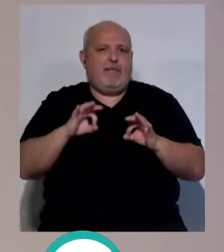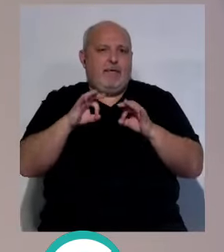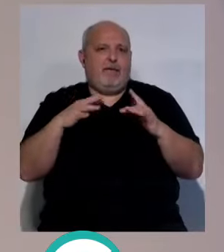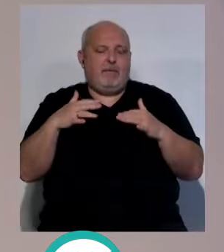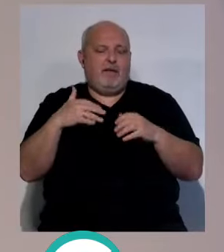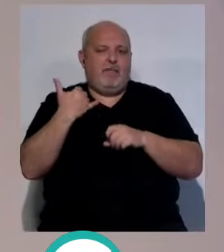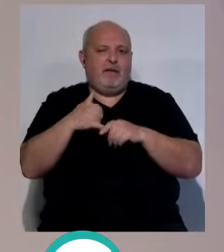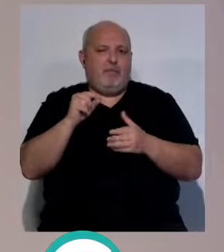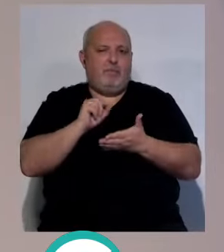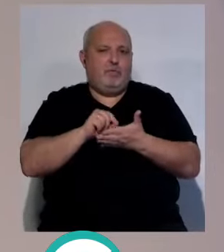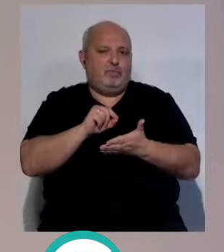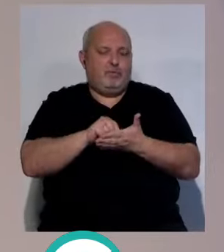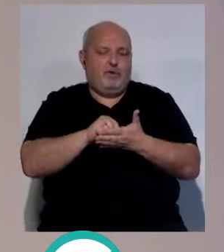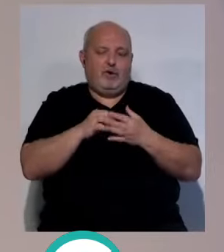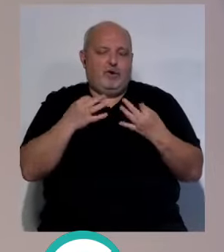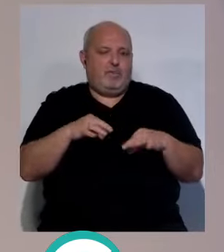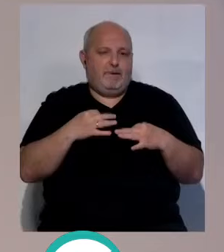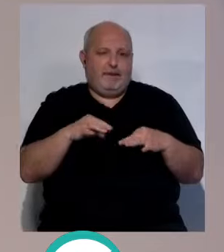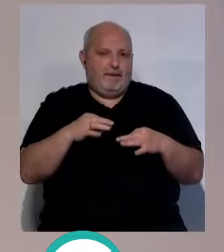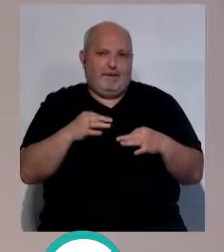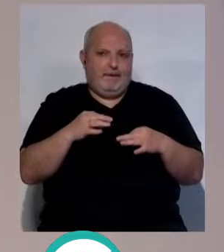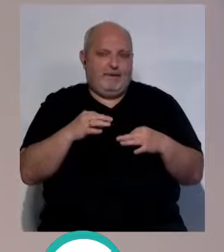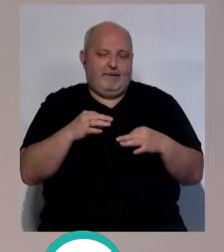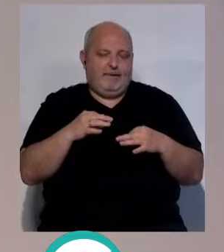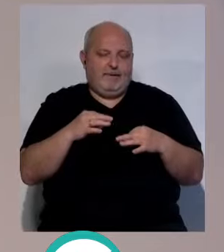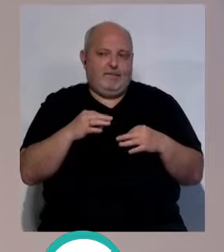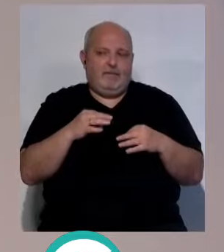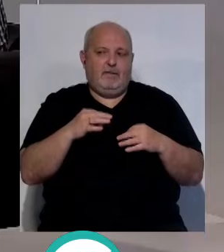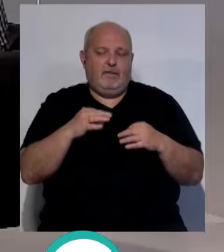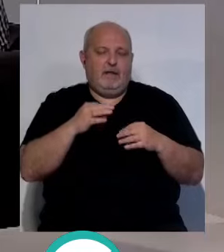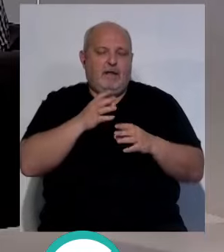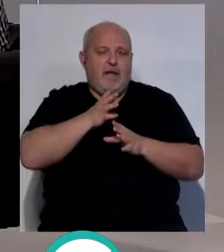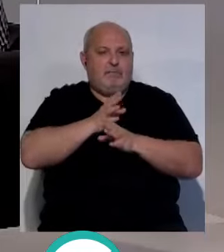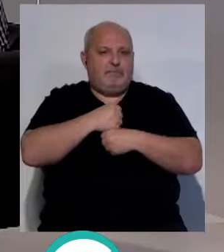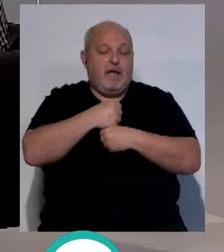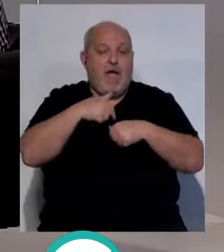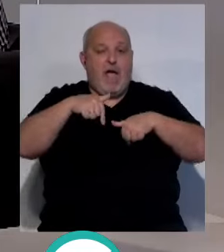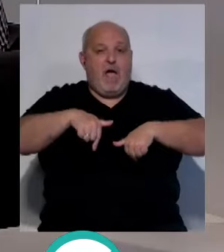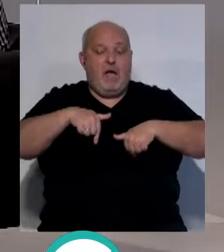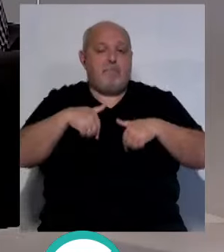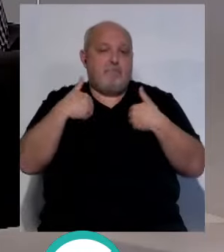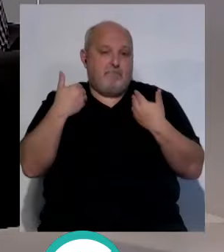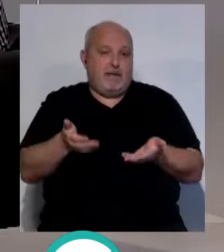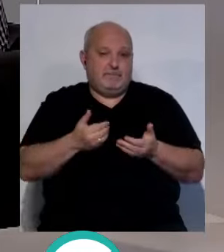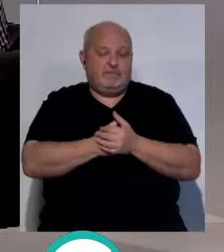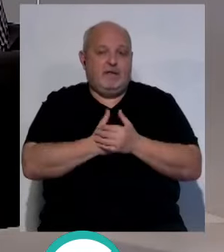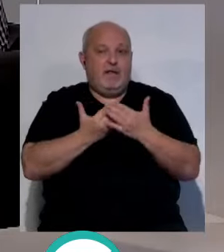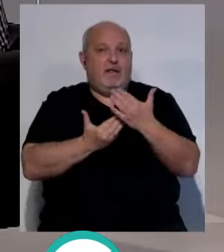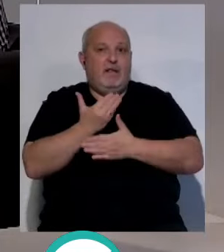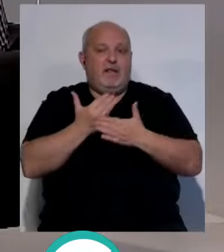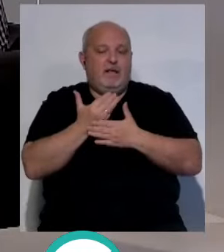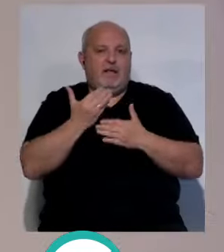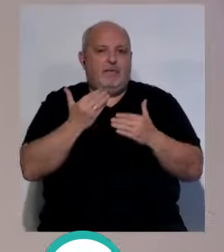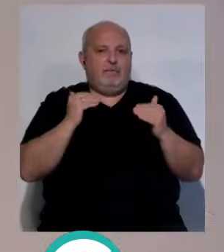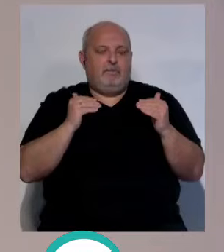...a la hora de puntuar los puntos, pues normalmente es normal que se pase a puro, ¿no? Y ahora, pues mucho más cuando tú ves que cada día quedan menos